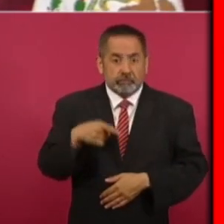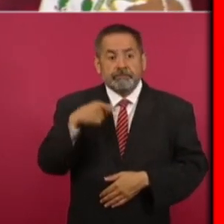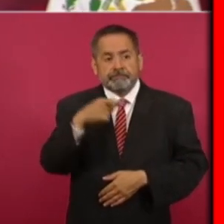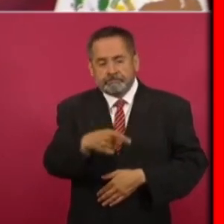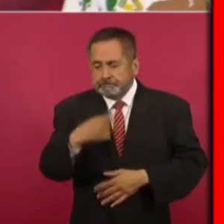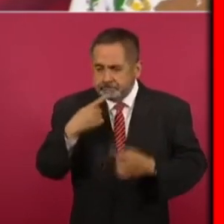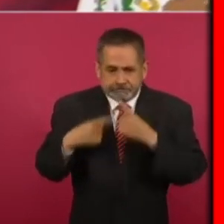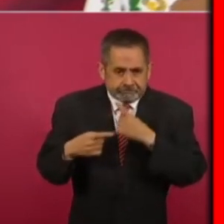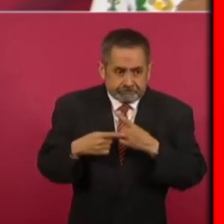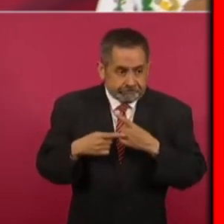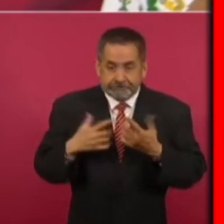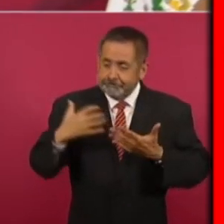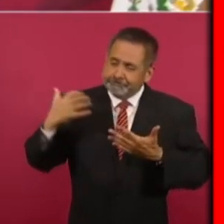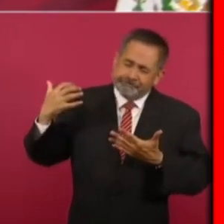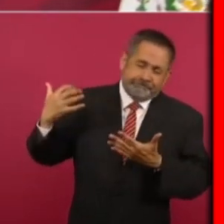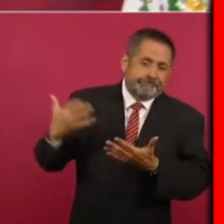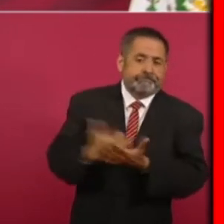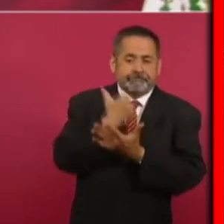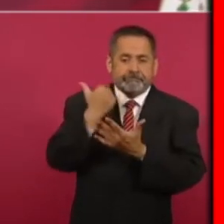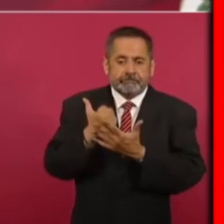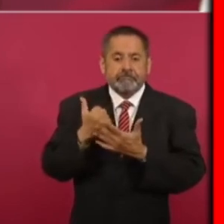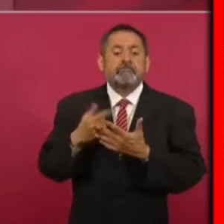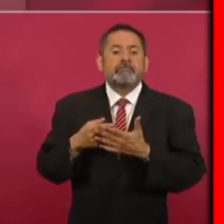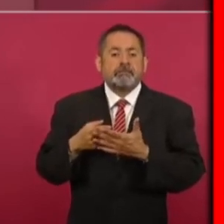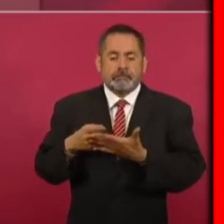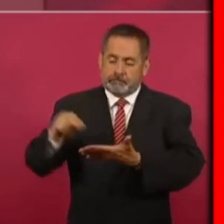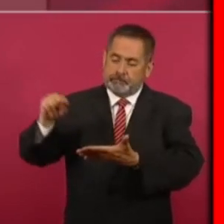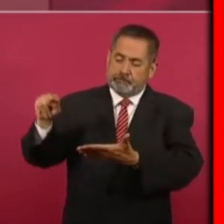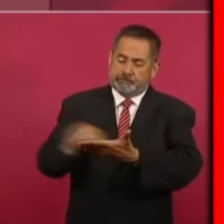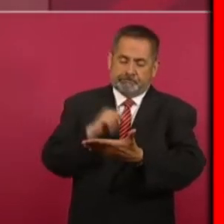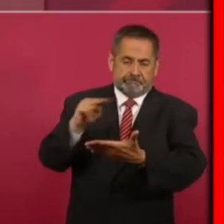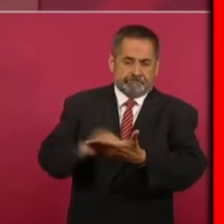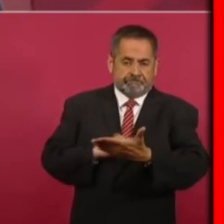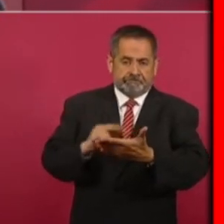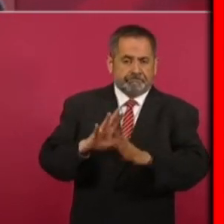luego de ese triunfo los acuerdos de paz